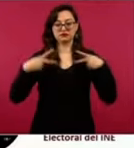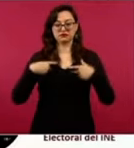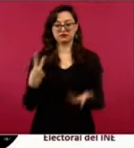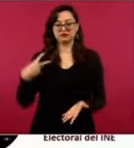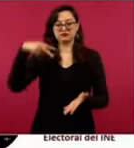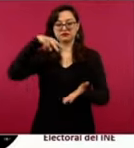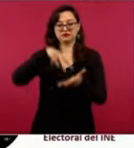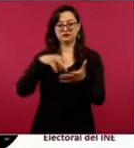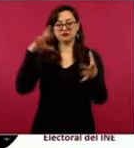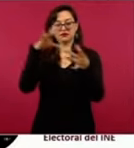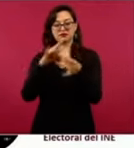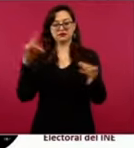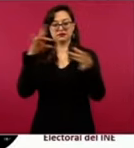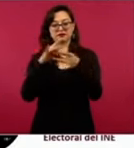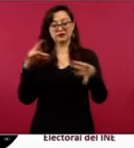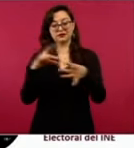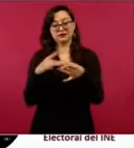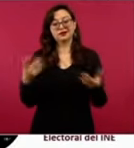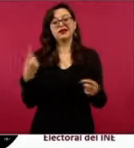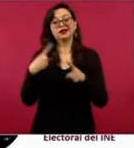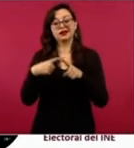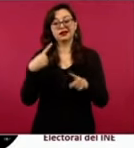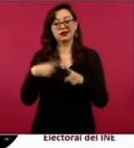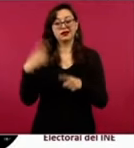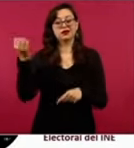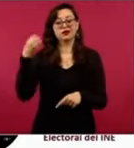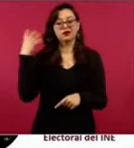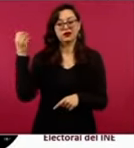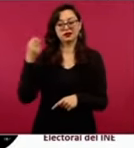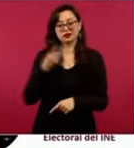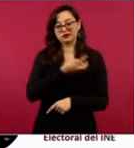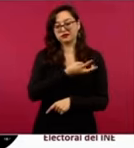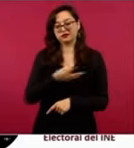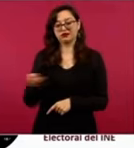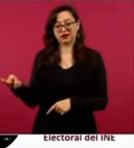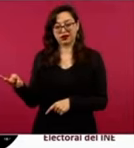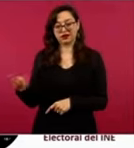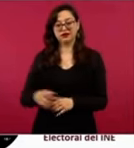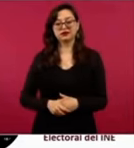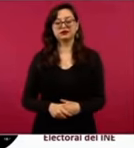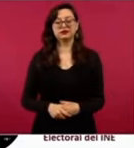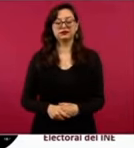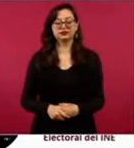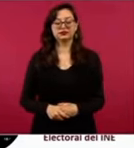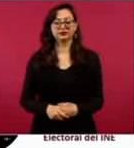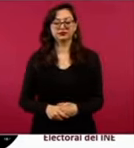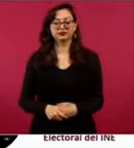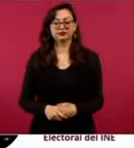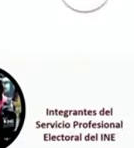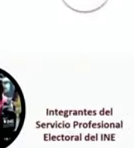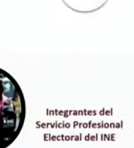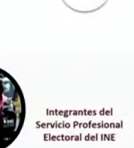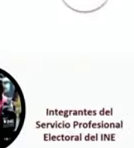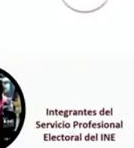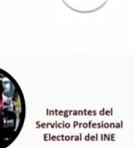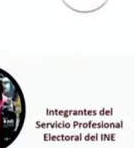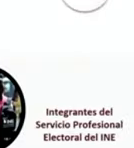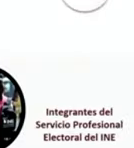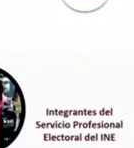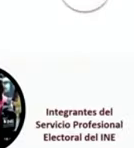hija de José Pajés Yergo, del siempre, pero